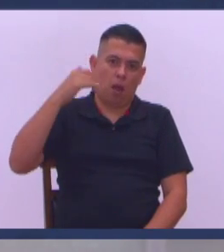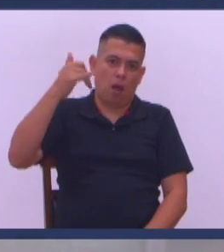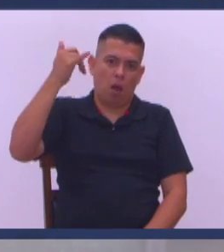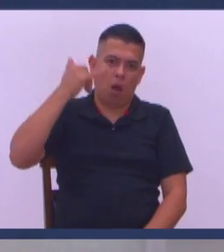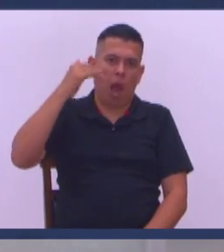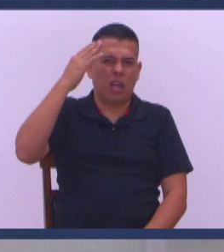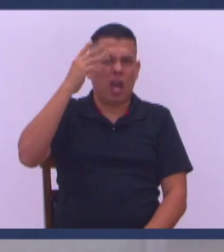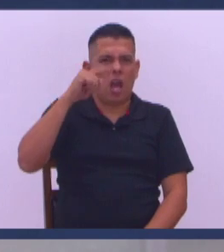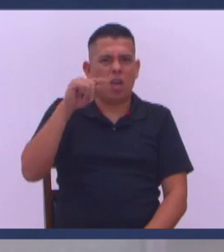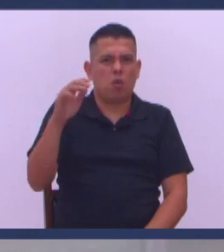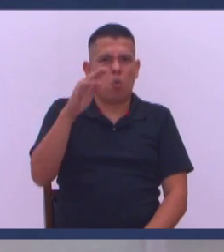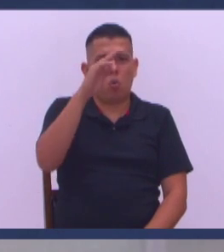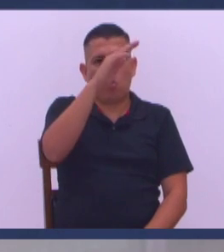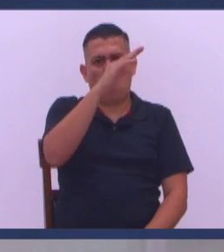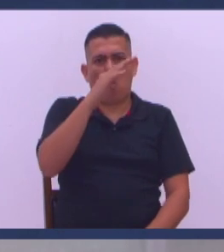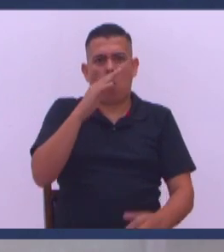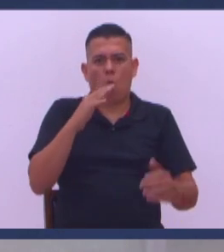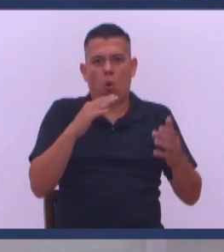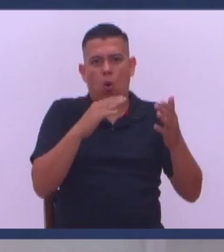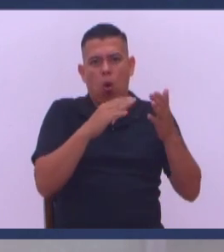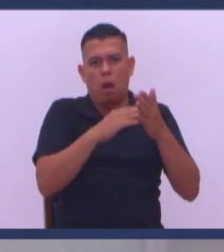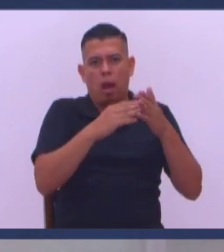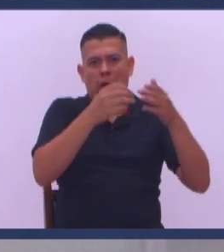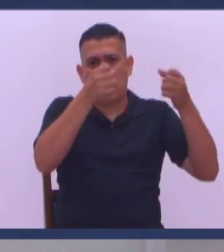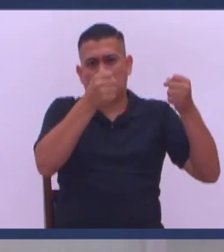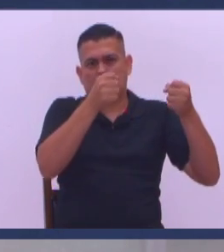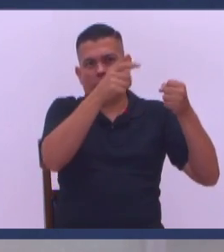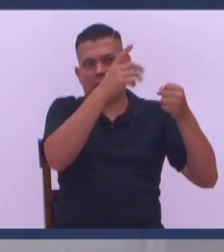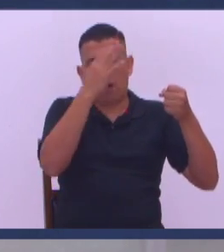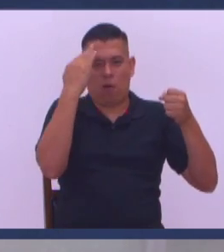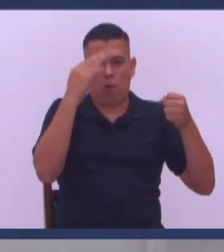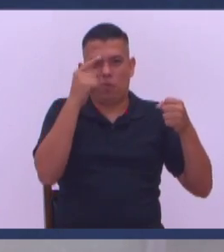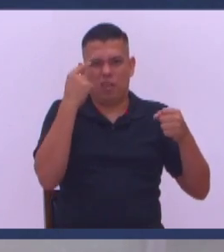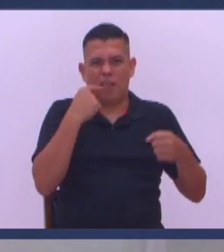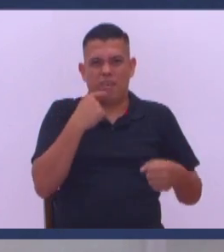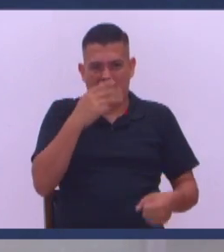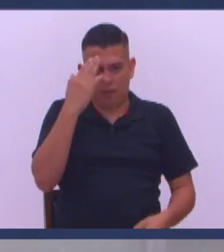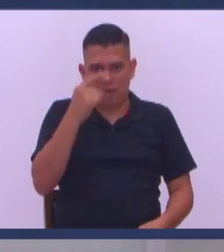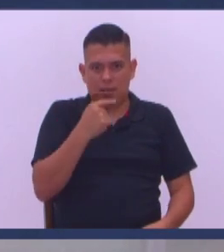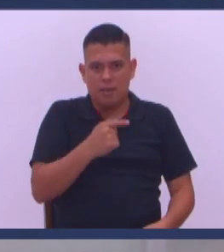Y me dice Mira ¿Sabes quién está trabado? Trabado significa Detenido en Amén